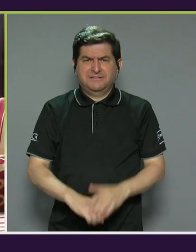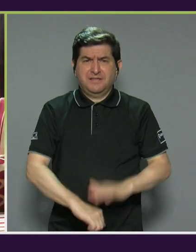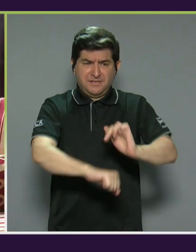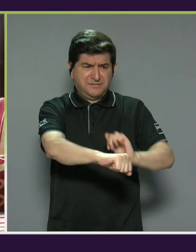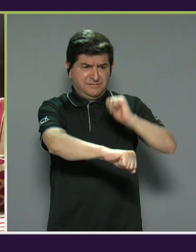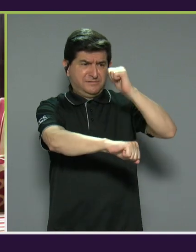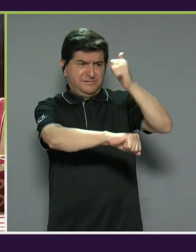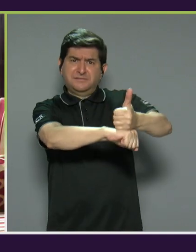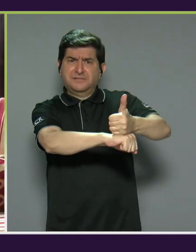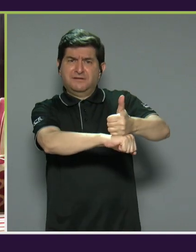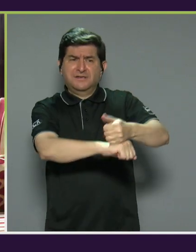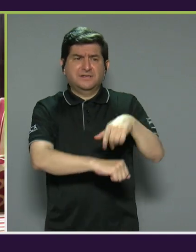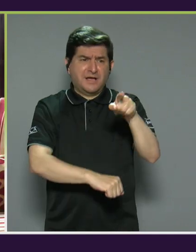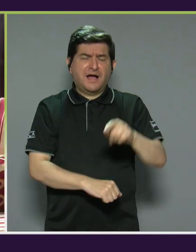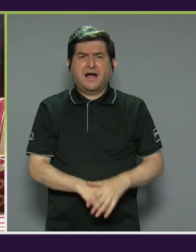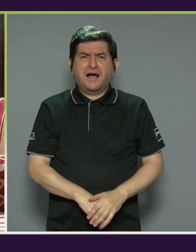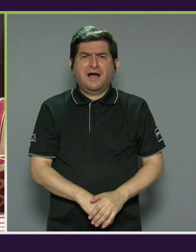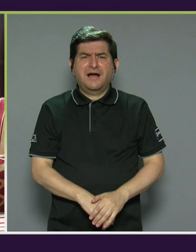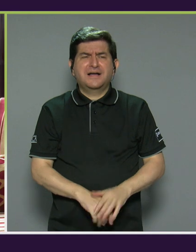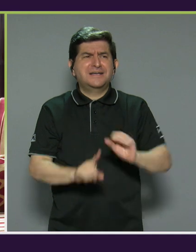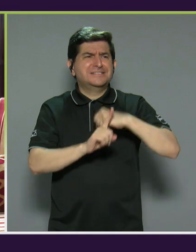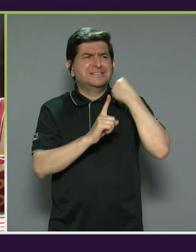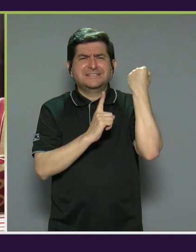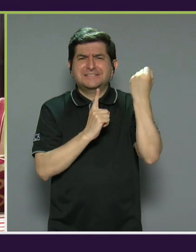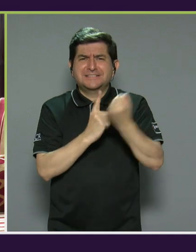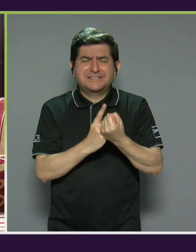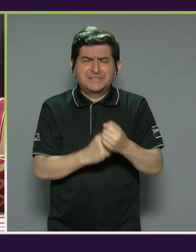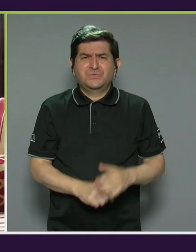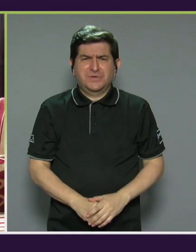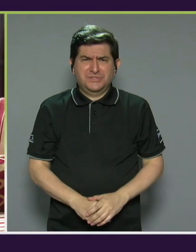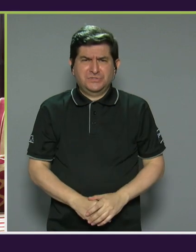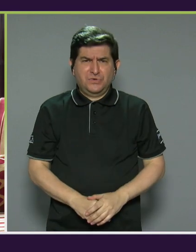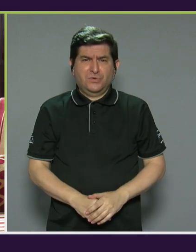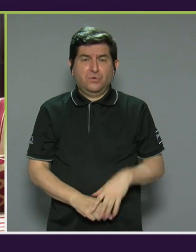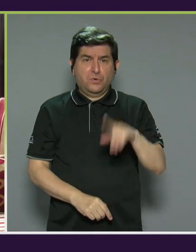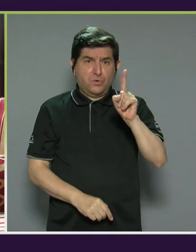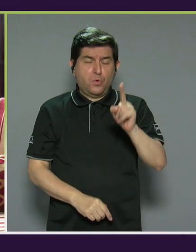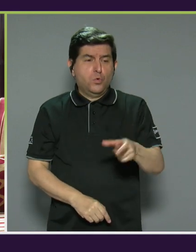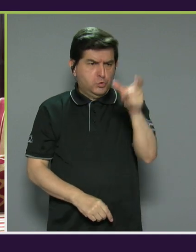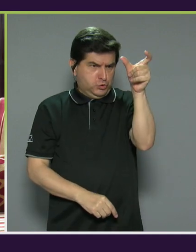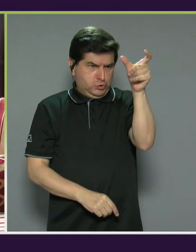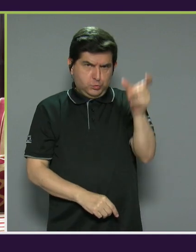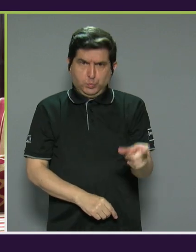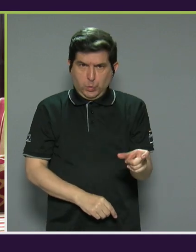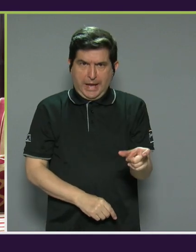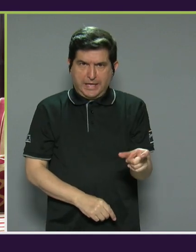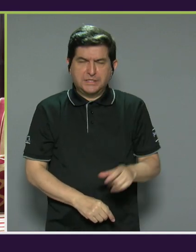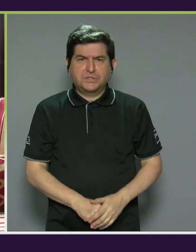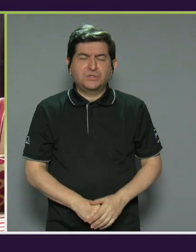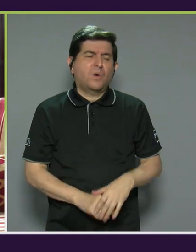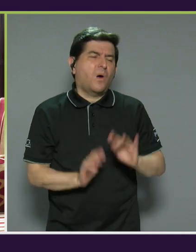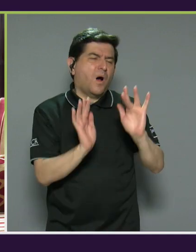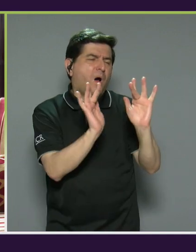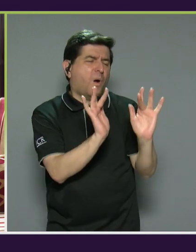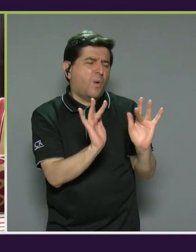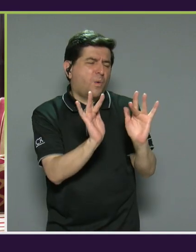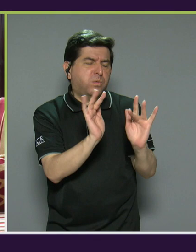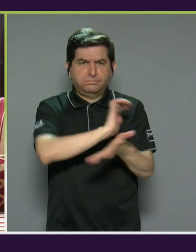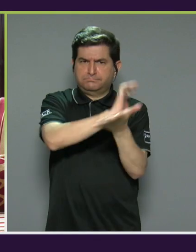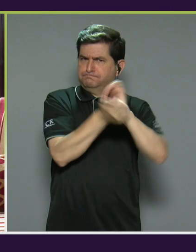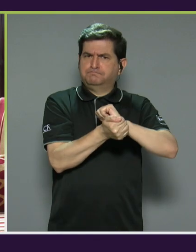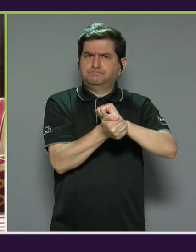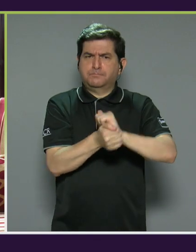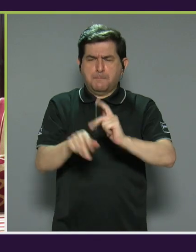lo que era la ruptura de pasar de ser un sujeto de caridad a ser una